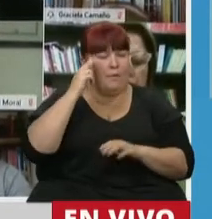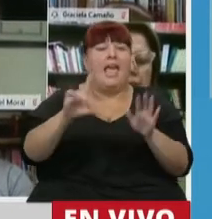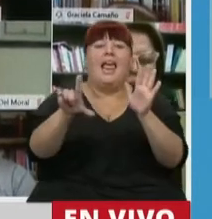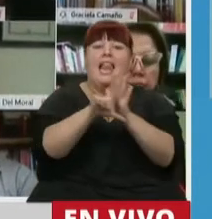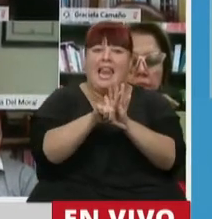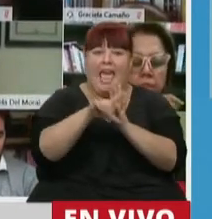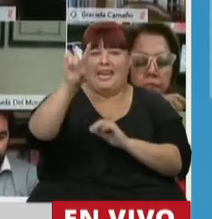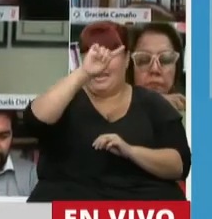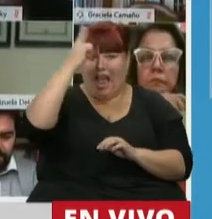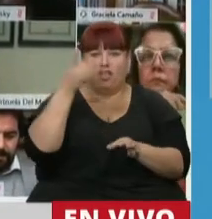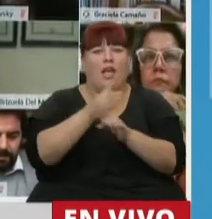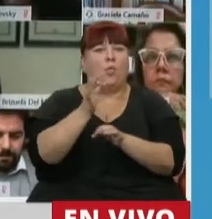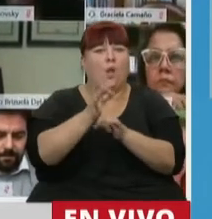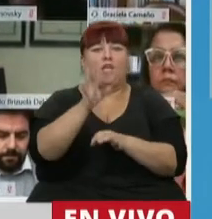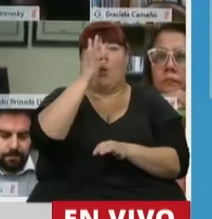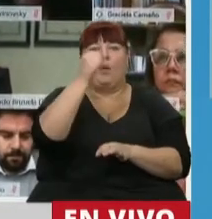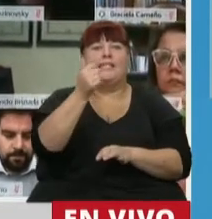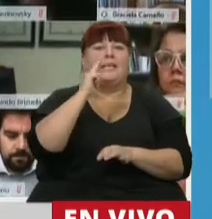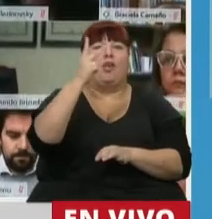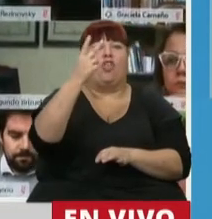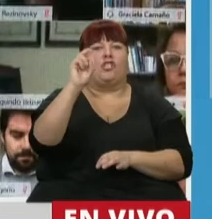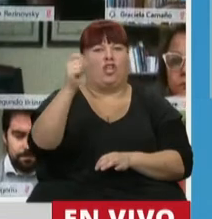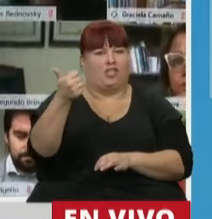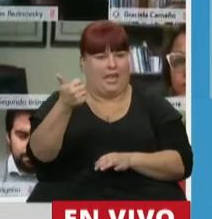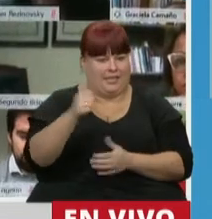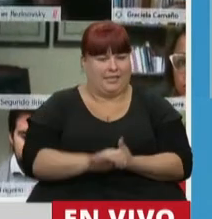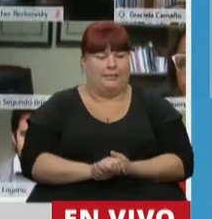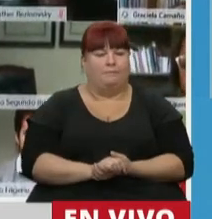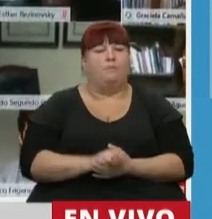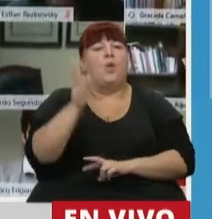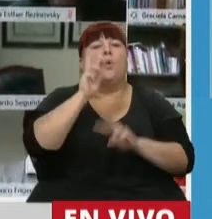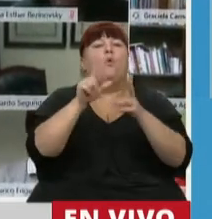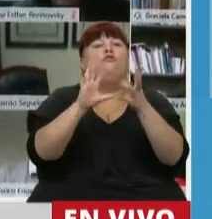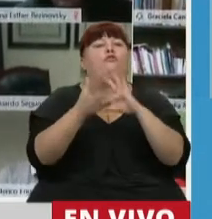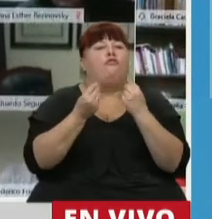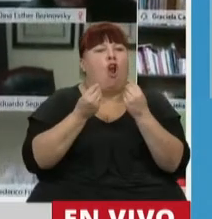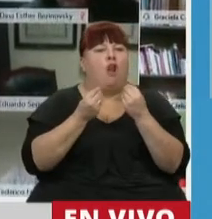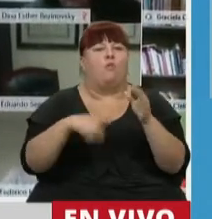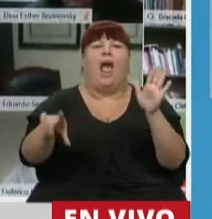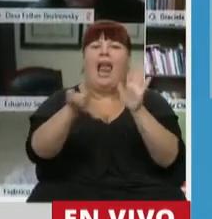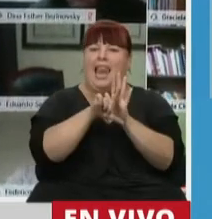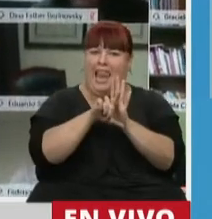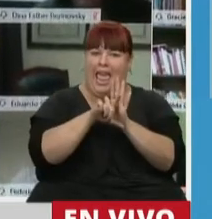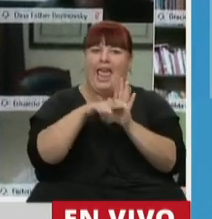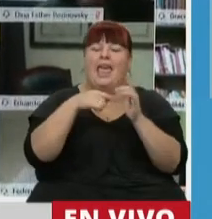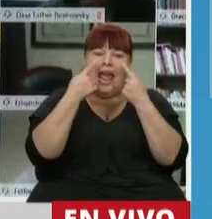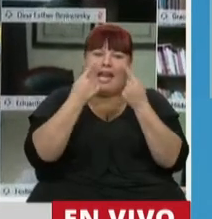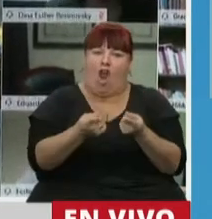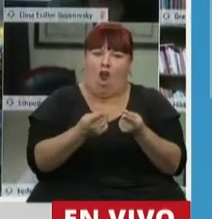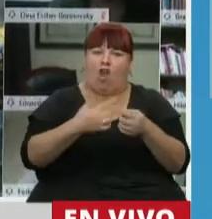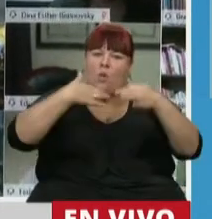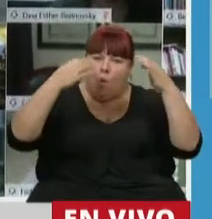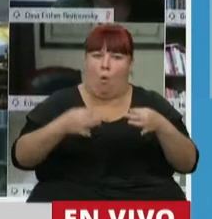la Ley Nacional de Educación 26.206, construyendo de esa manera un marco normativo que reconozca y